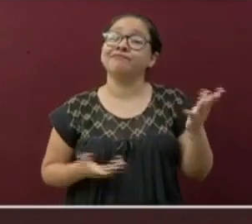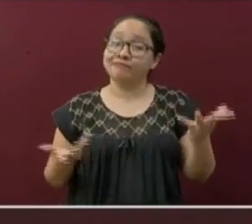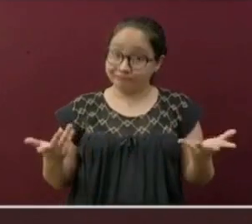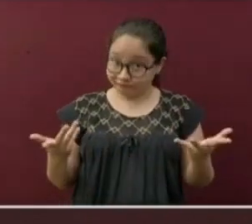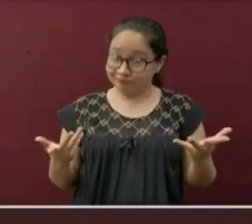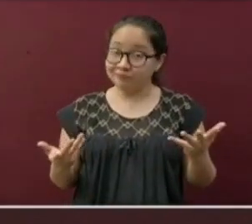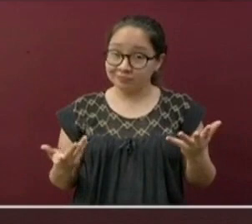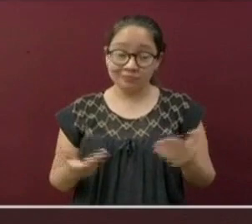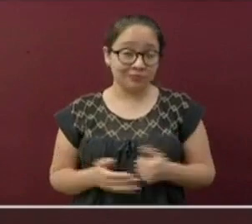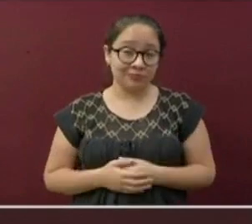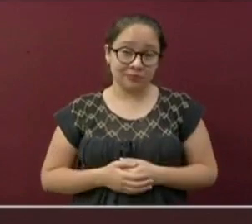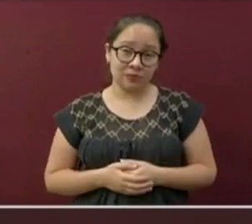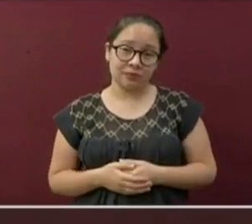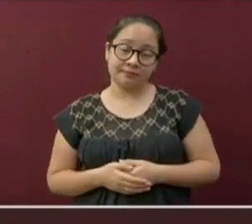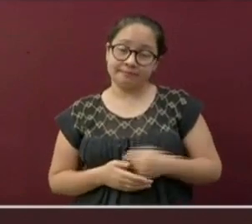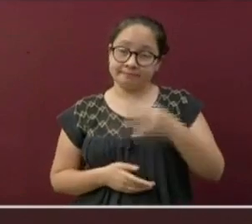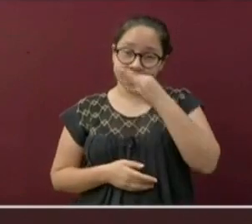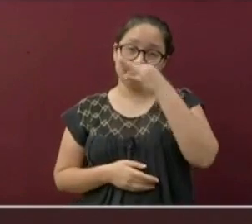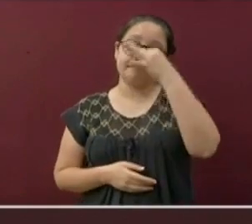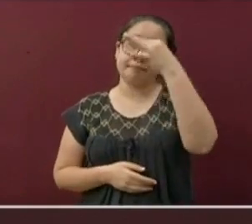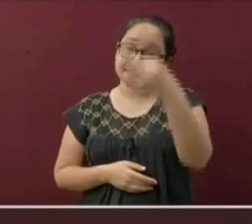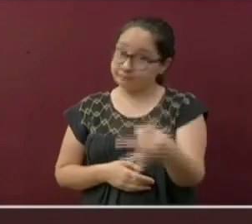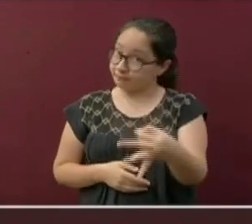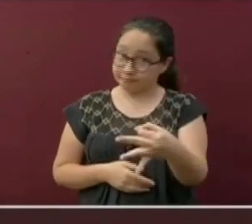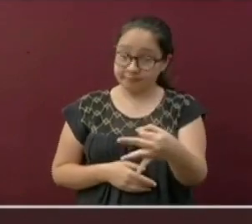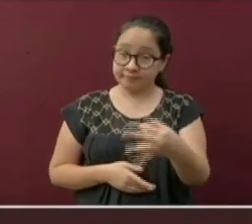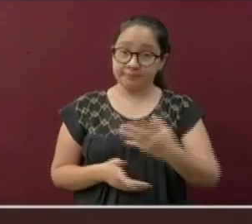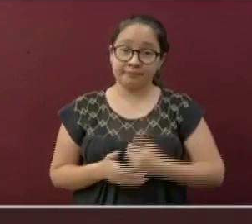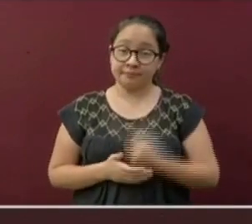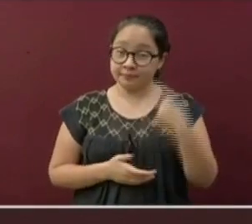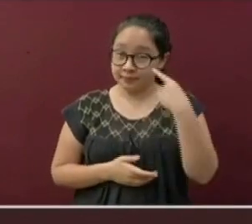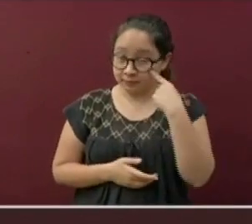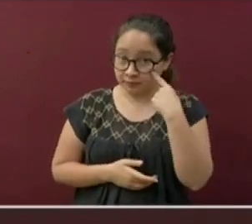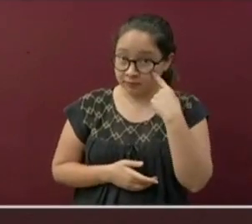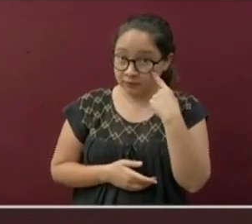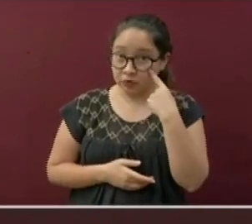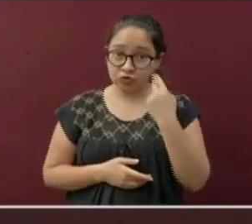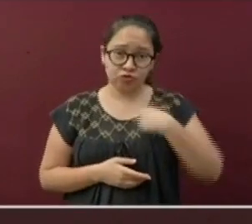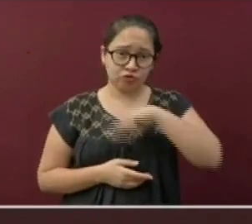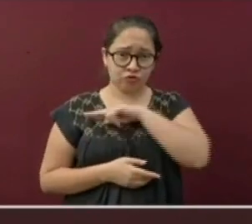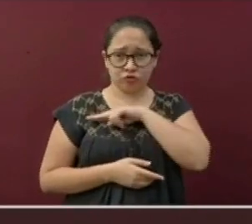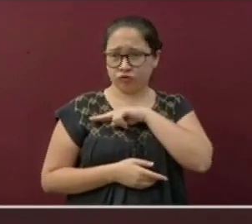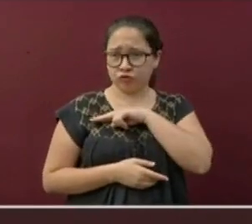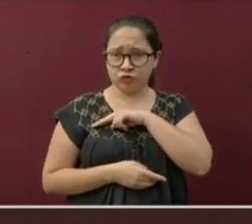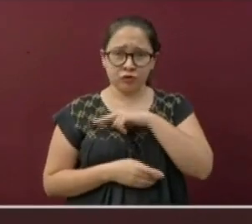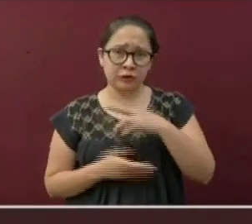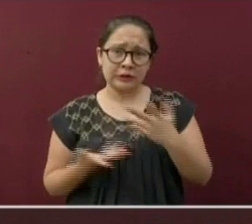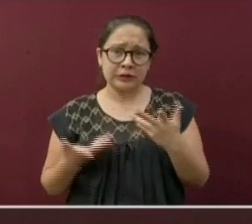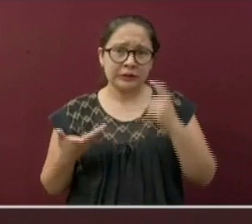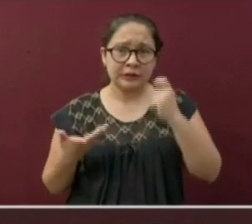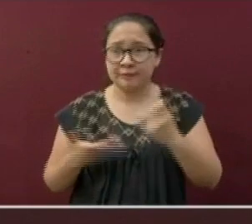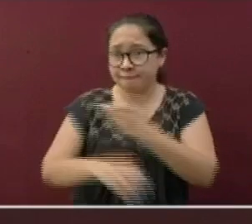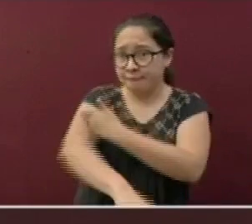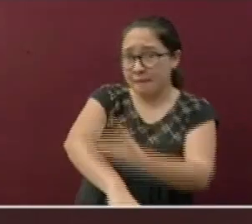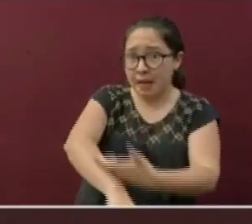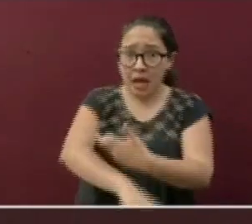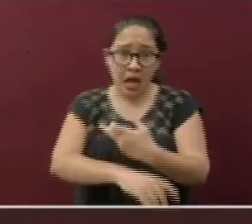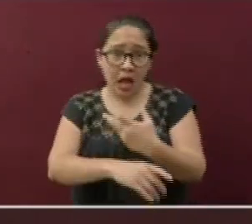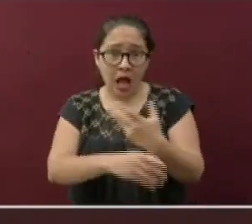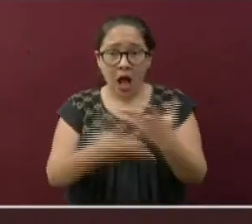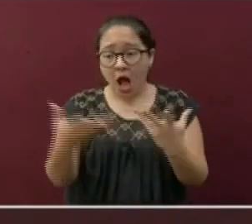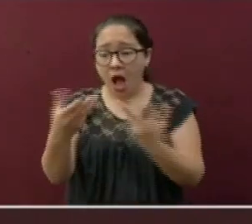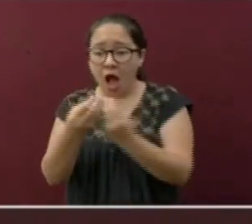Deben saber ustedes que por ningún motivo queremos evitar que las familias se unan.